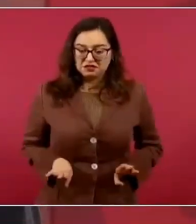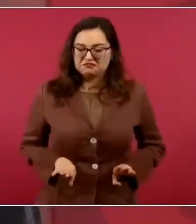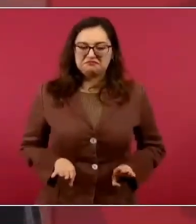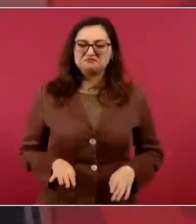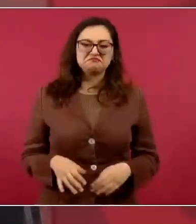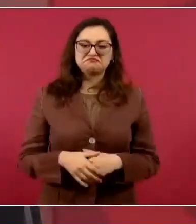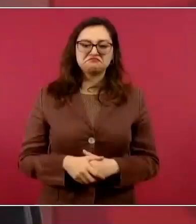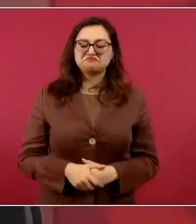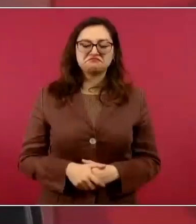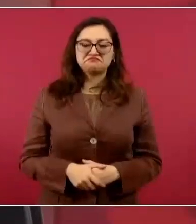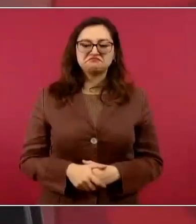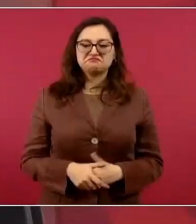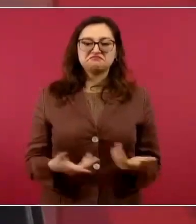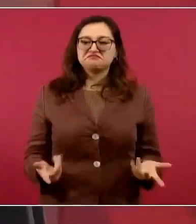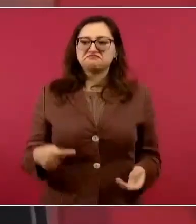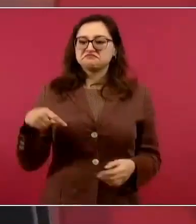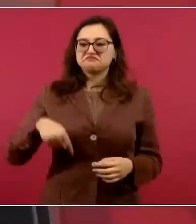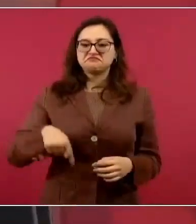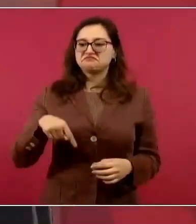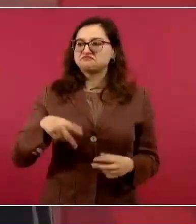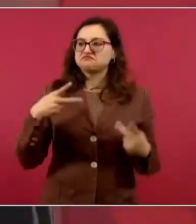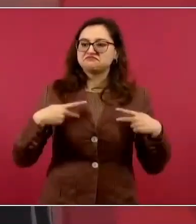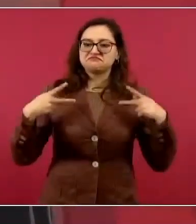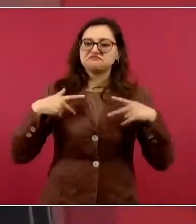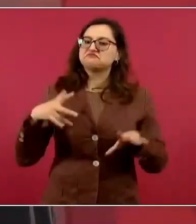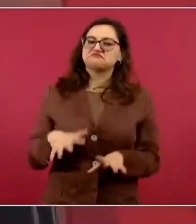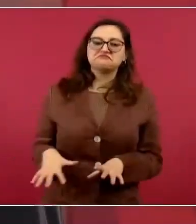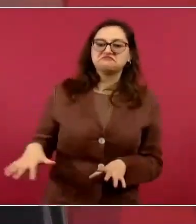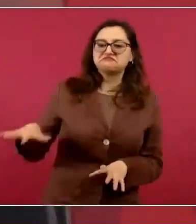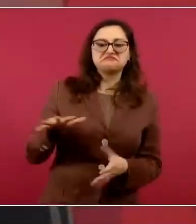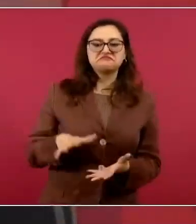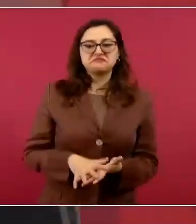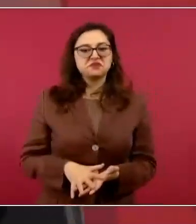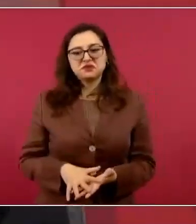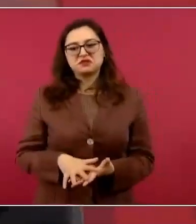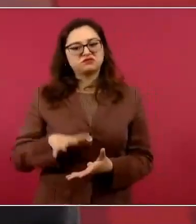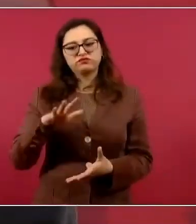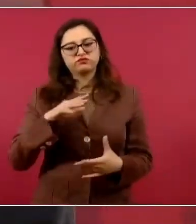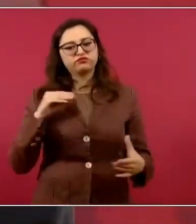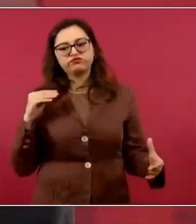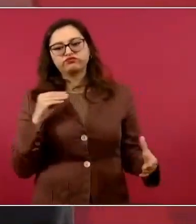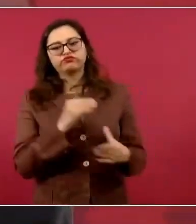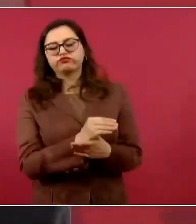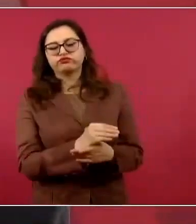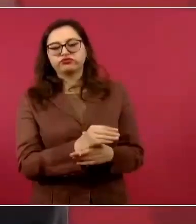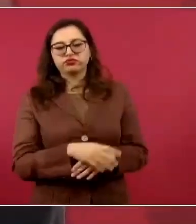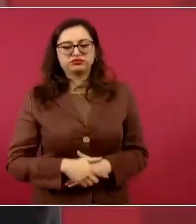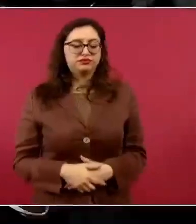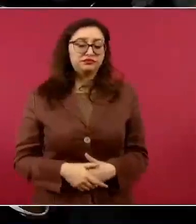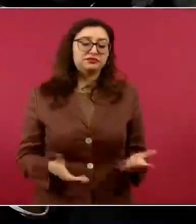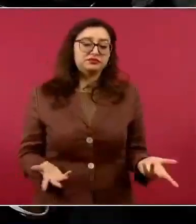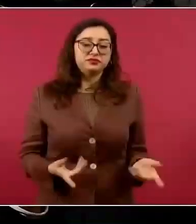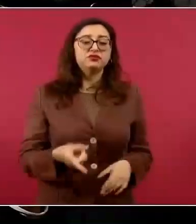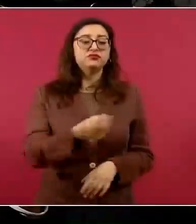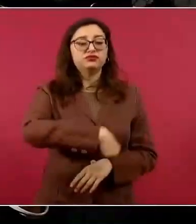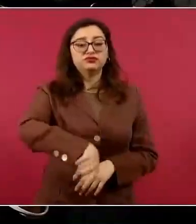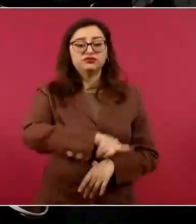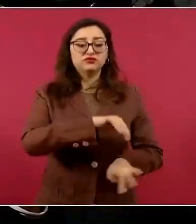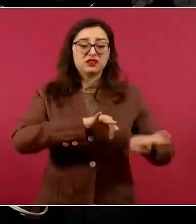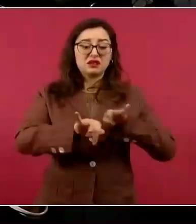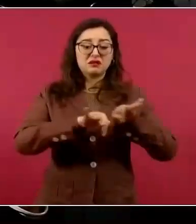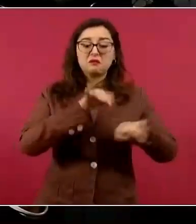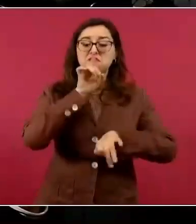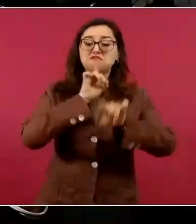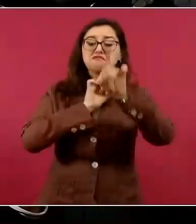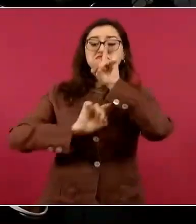en el país. Desde luego existe la libertad de expresión, de manifestación de las